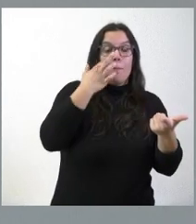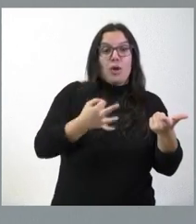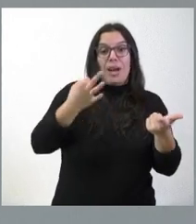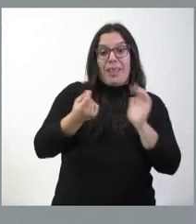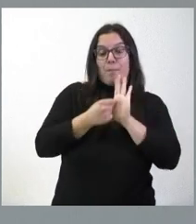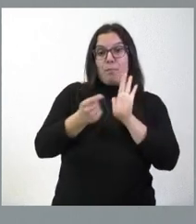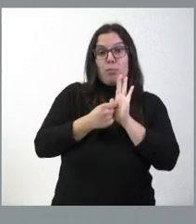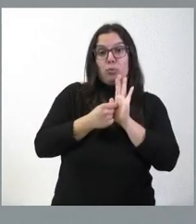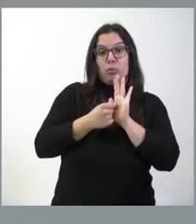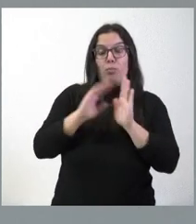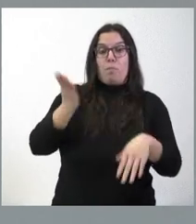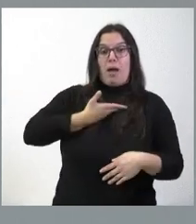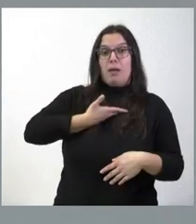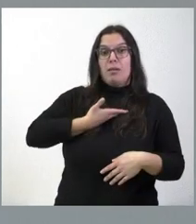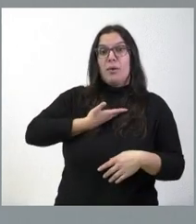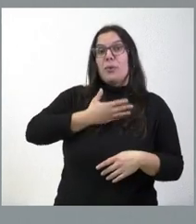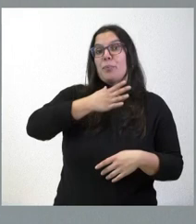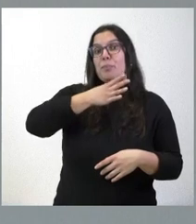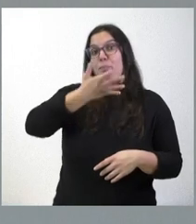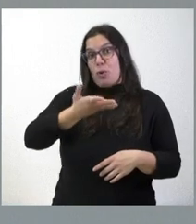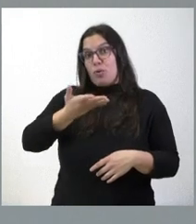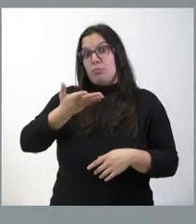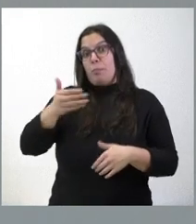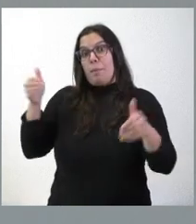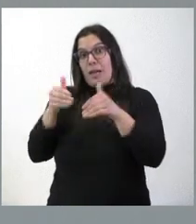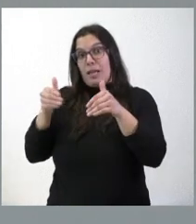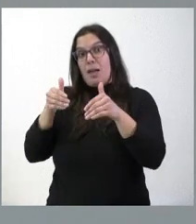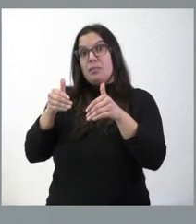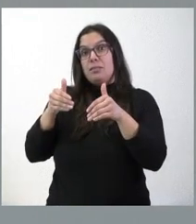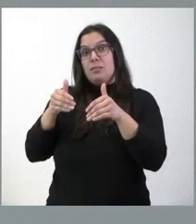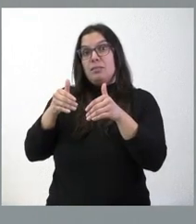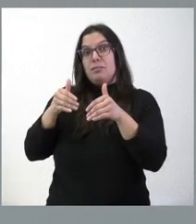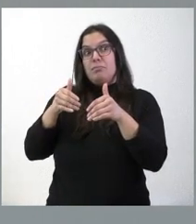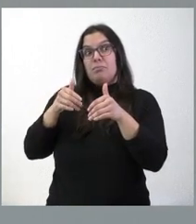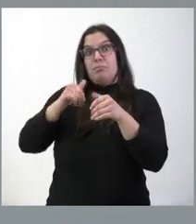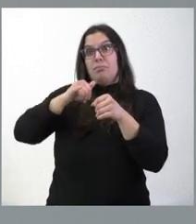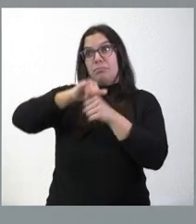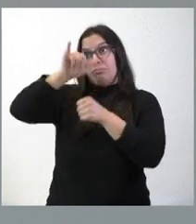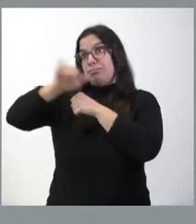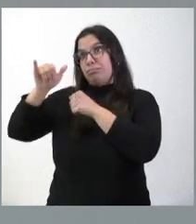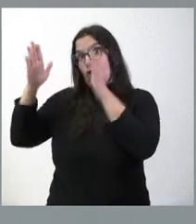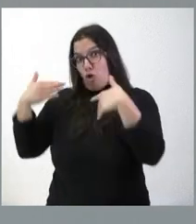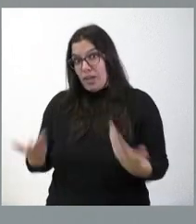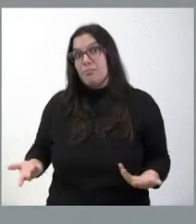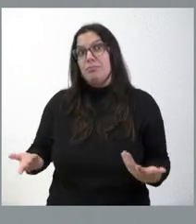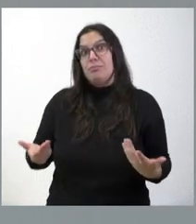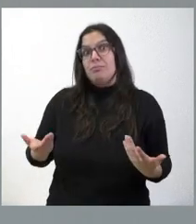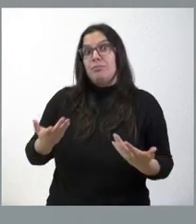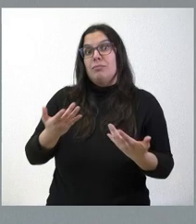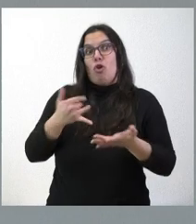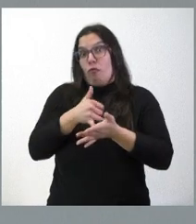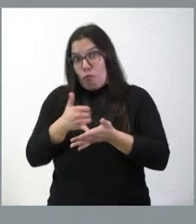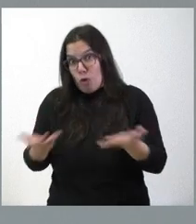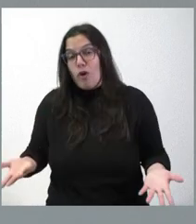a la contra a aquellas ciudades que, por tener problemas demográficos, tienen una conexión deficiente